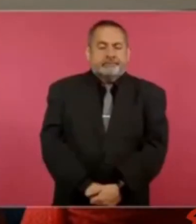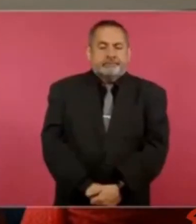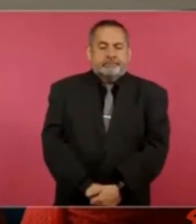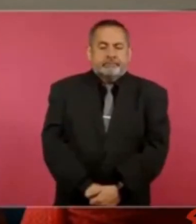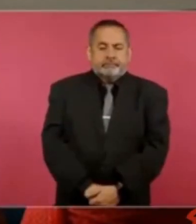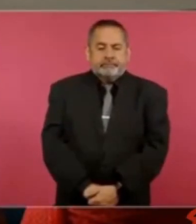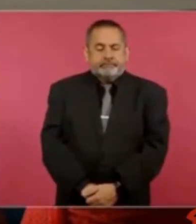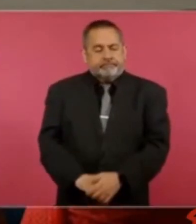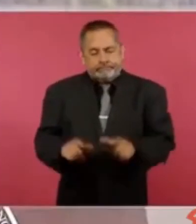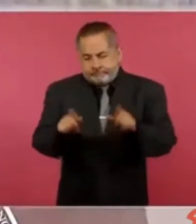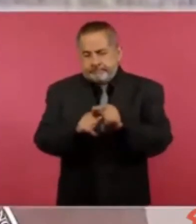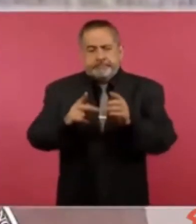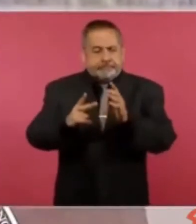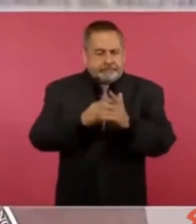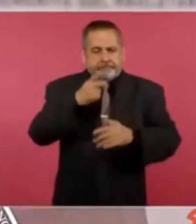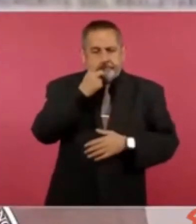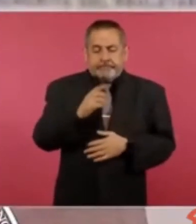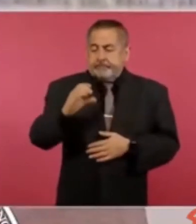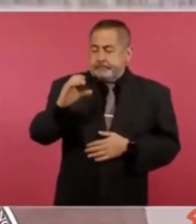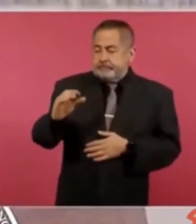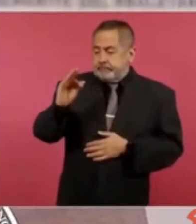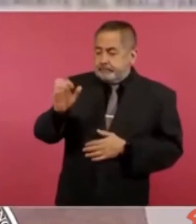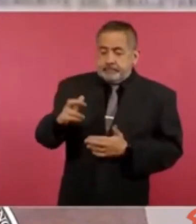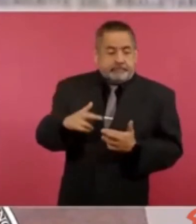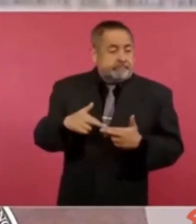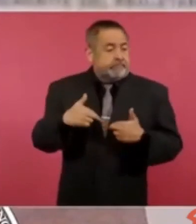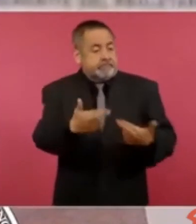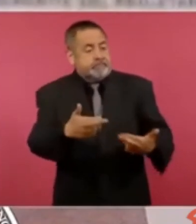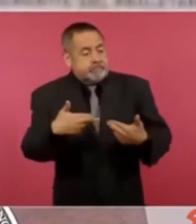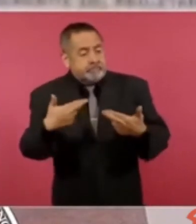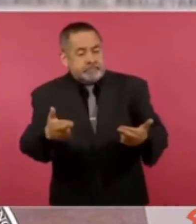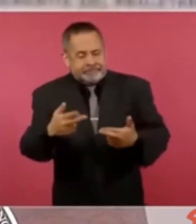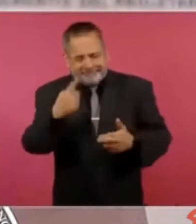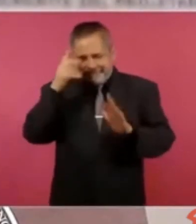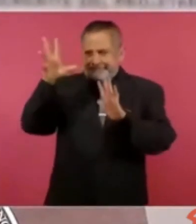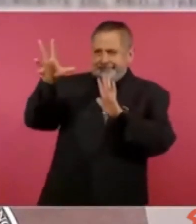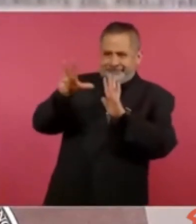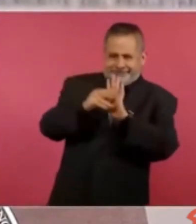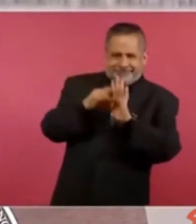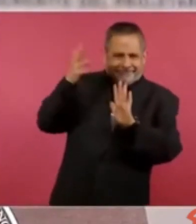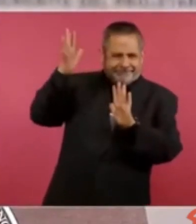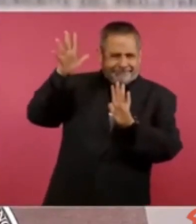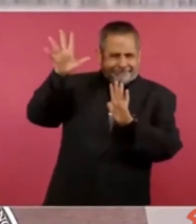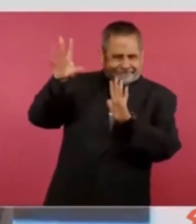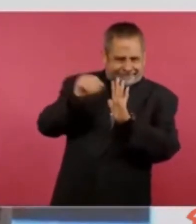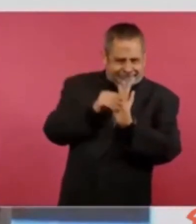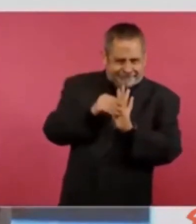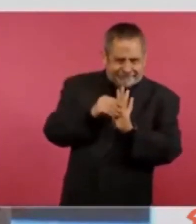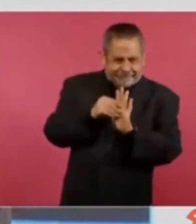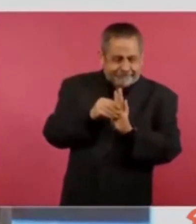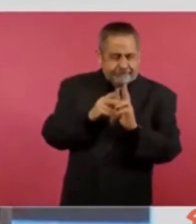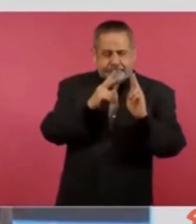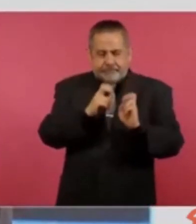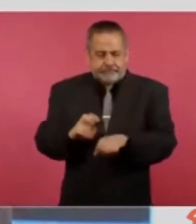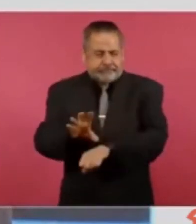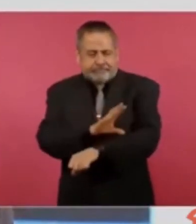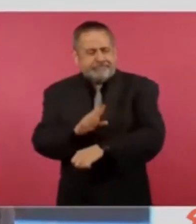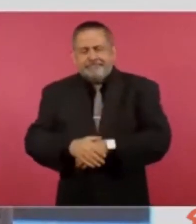decirlo nuevamente, la CFE no regala paneles solares, es un fraude, no caigan.